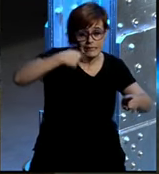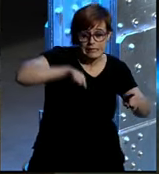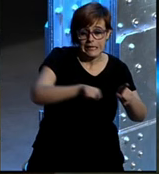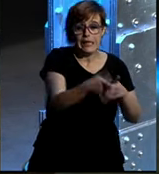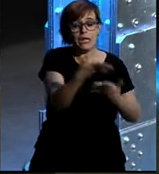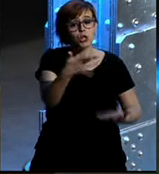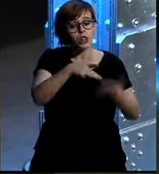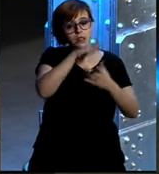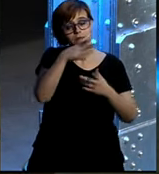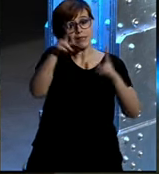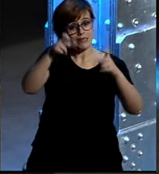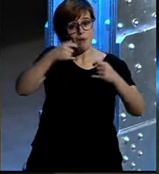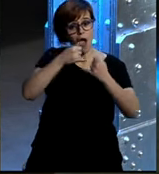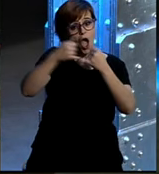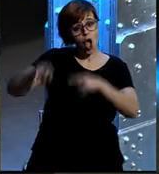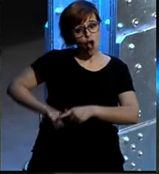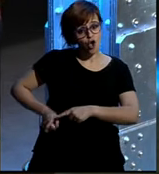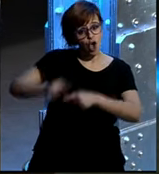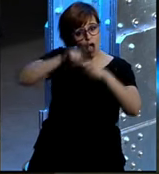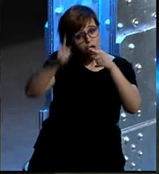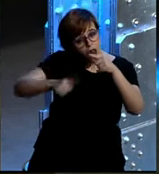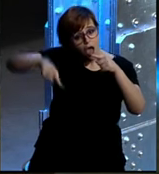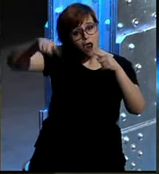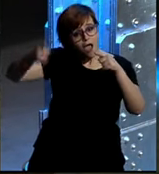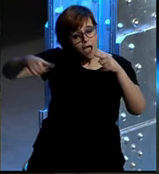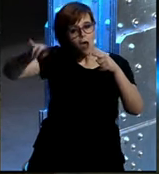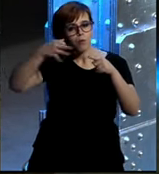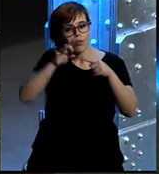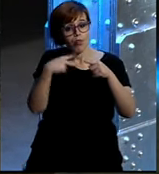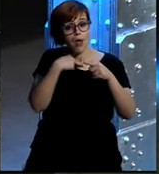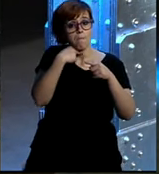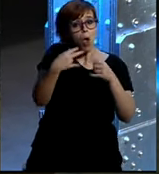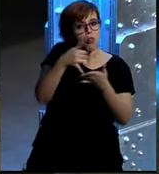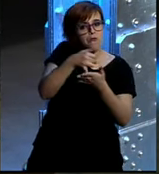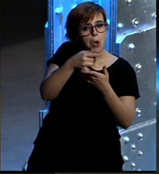longitud hace que precisamente puedan permear también esas pequeñas voces